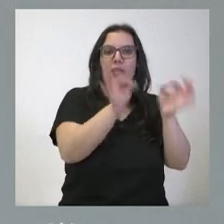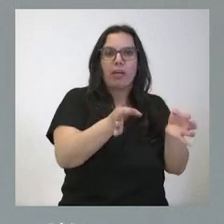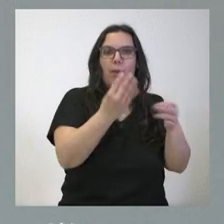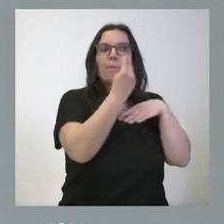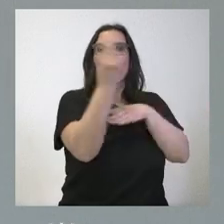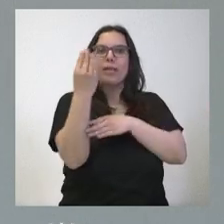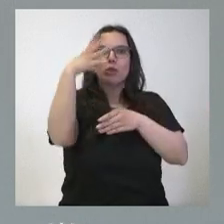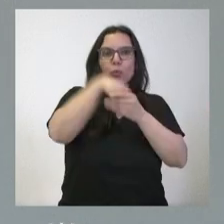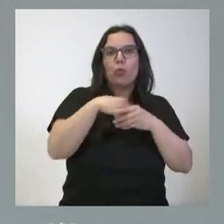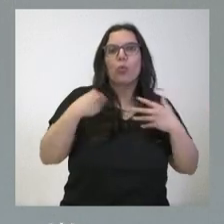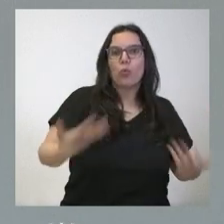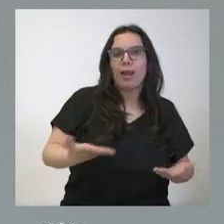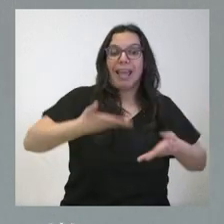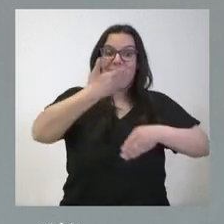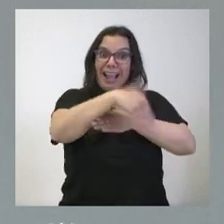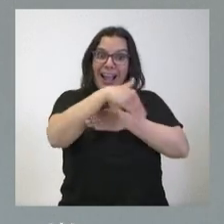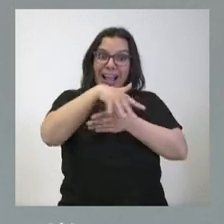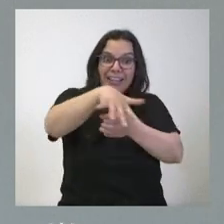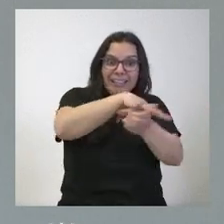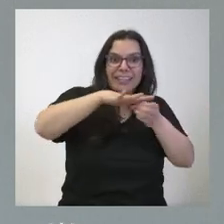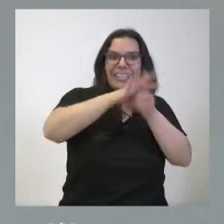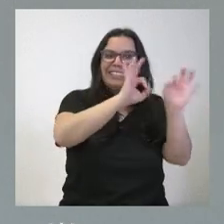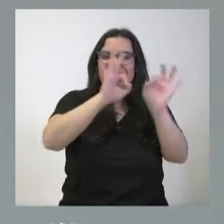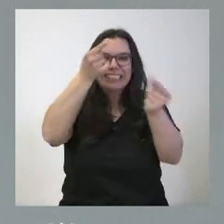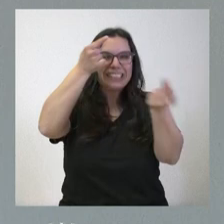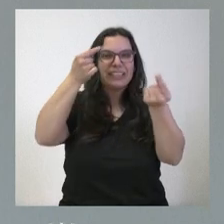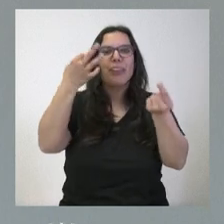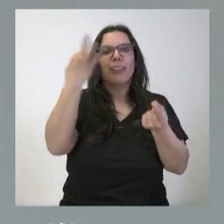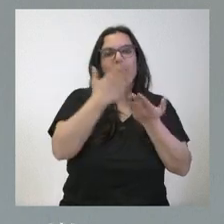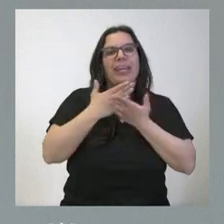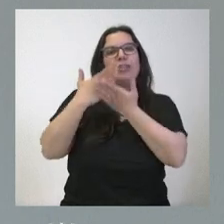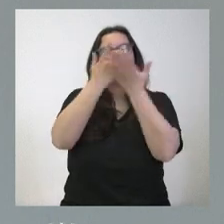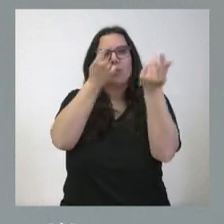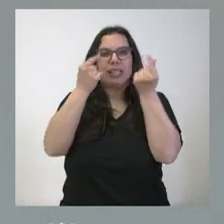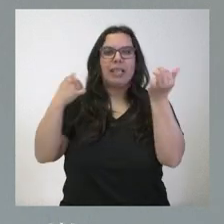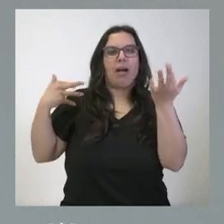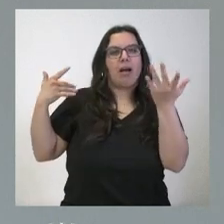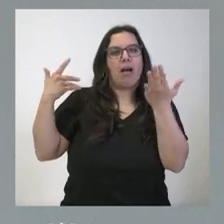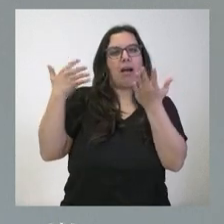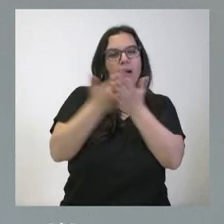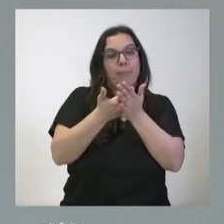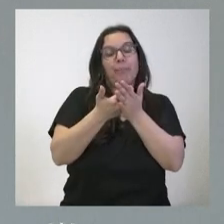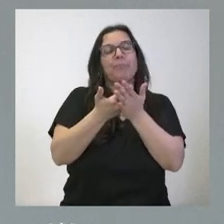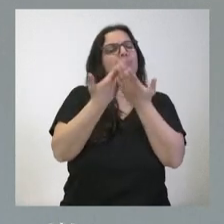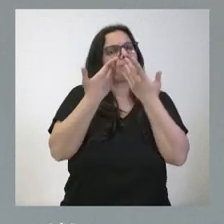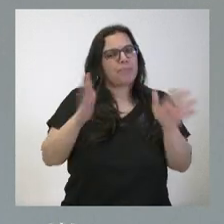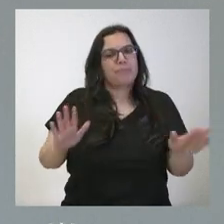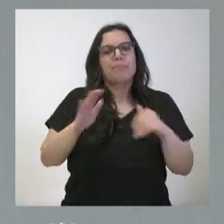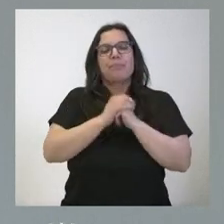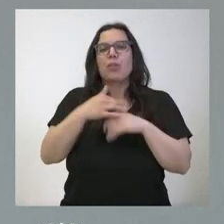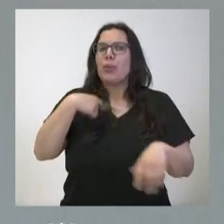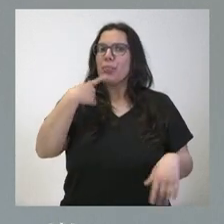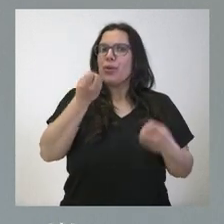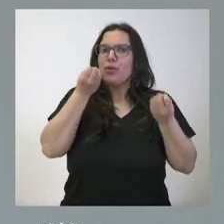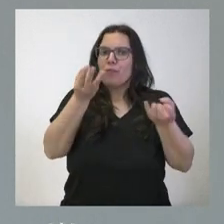monumentos afectados cuáles son las calles y el entorno preciso y este exige un estudio de detalle que lleva muchísimo tiempo pero más allá de eso sí que les doy una